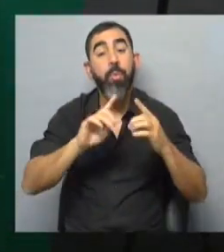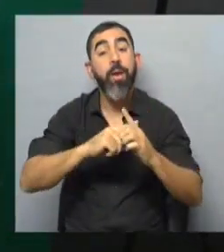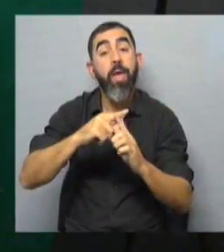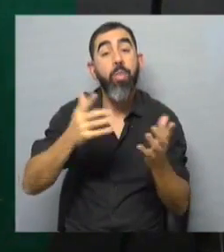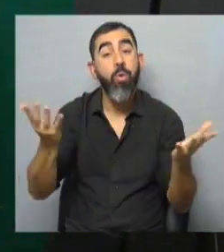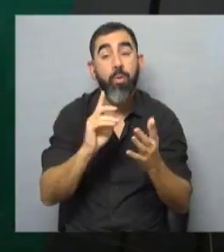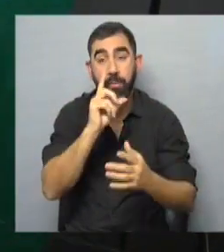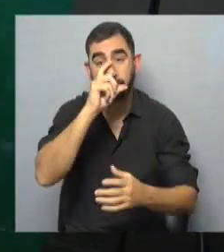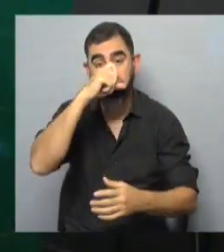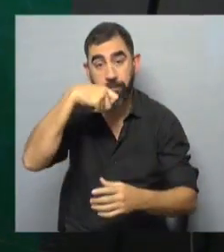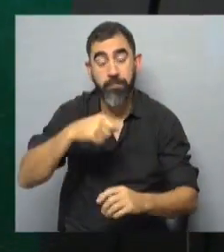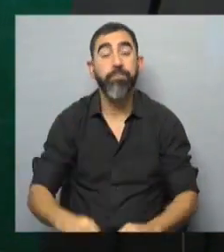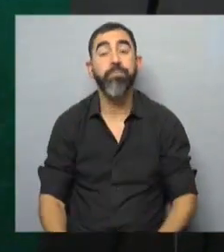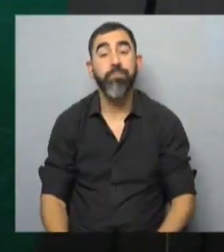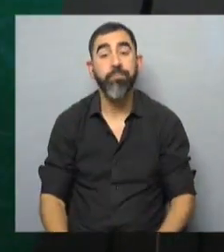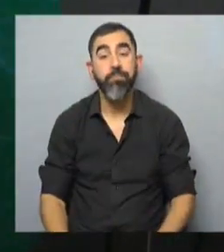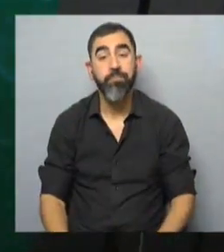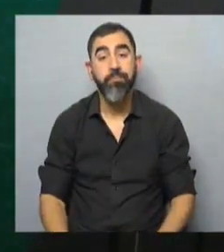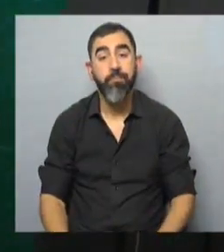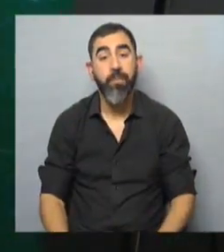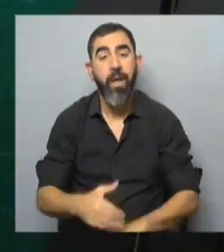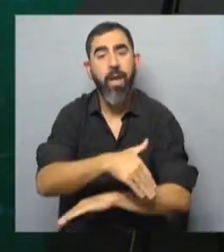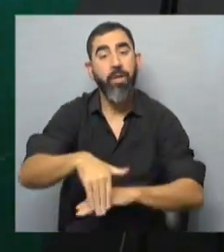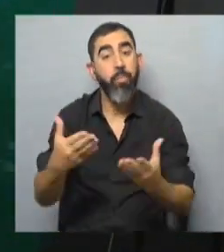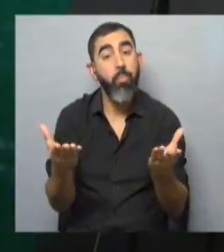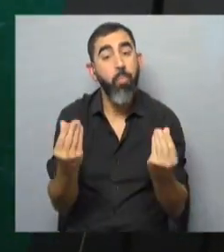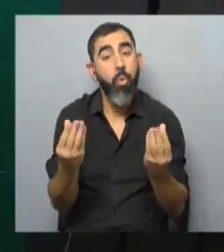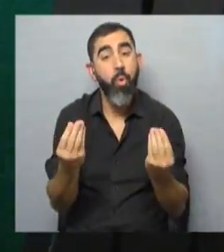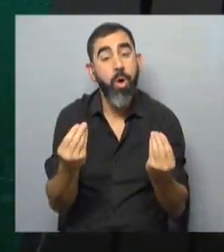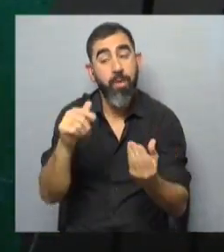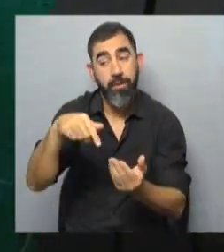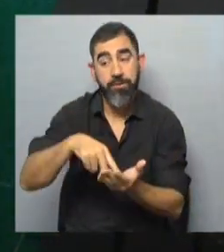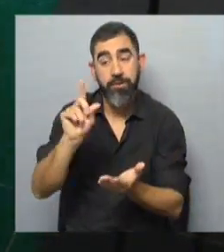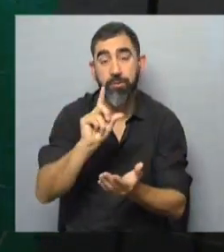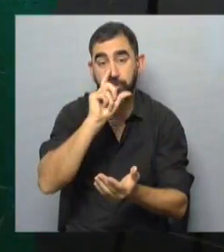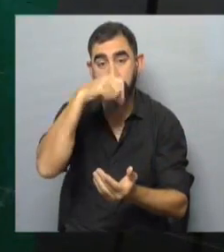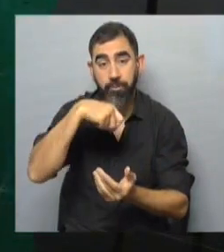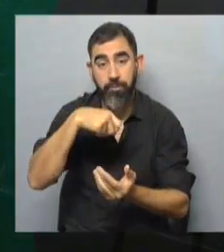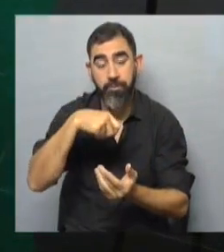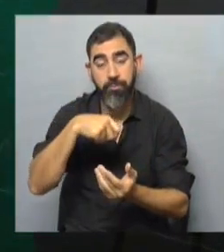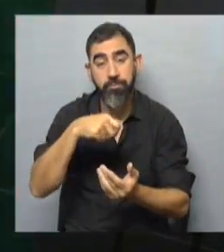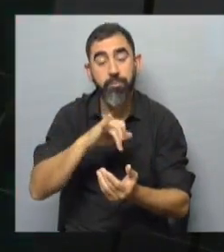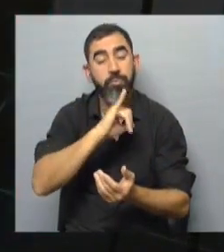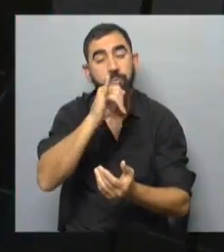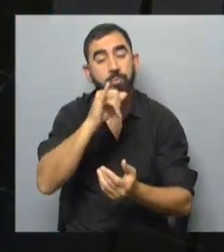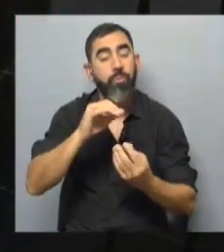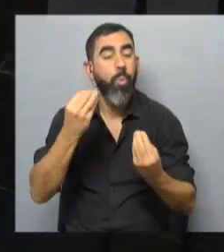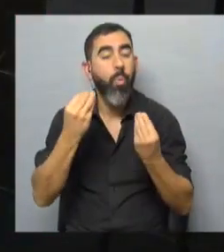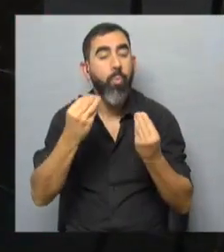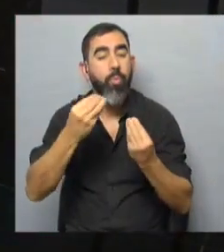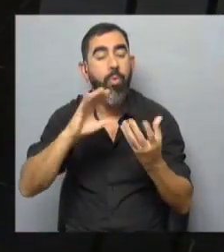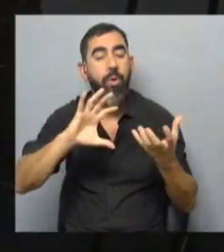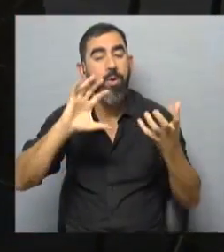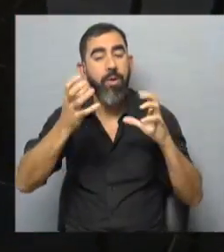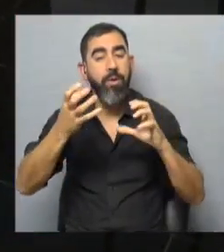temperatura en Montevideo. La calle está mojada, por lo menos aquí en el centro de la ciudad. Y ya repasamos rápidamente cómo vendrá el